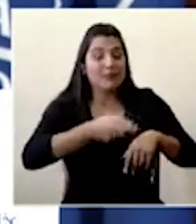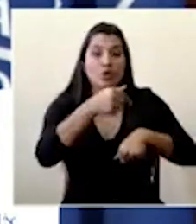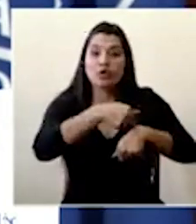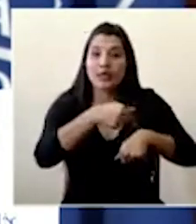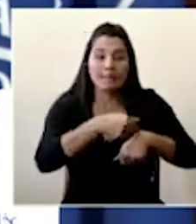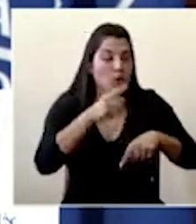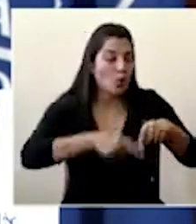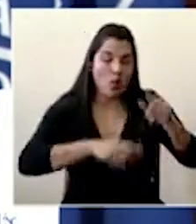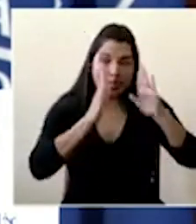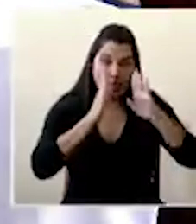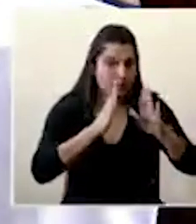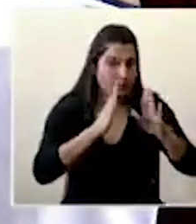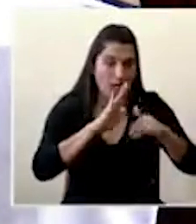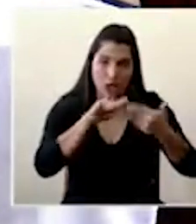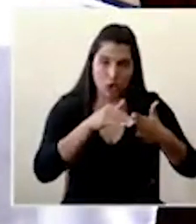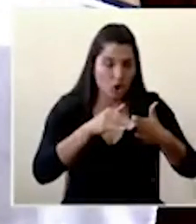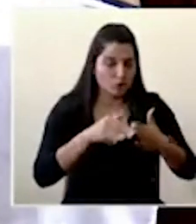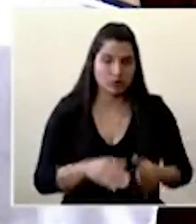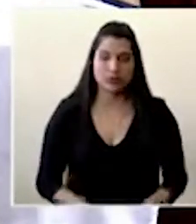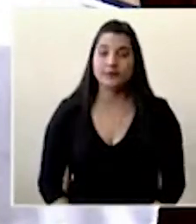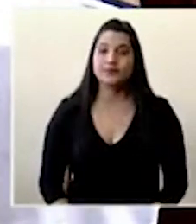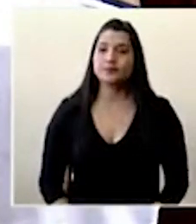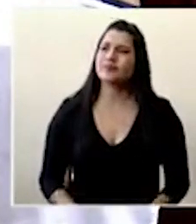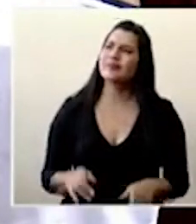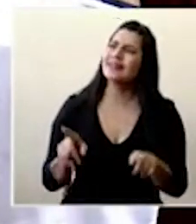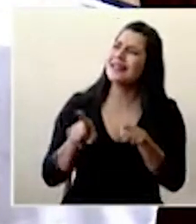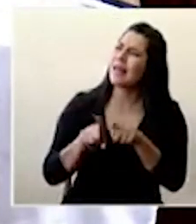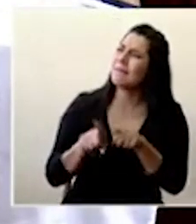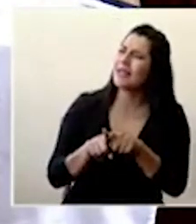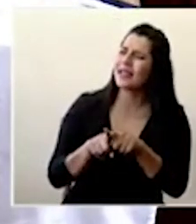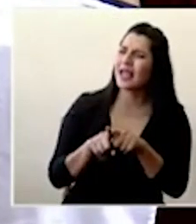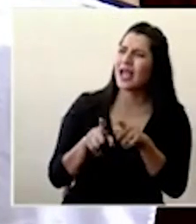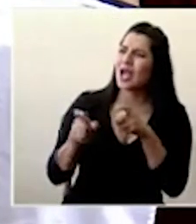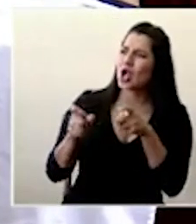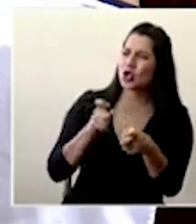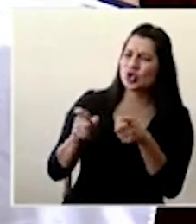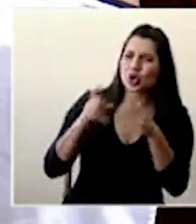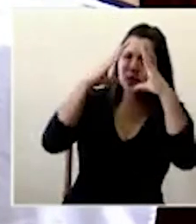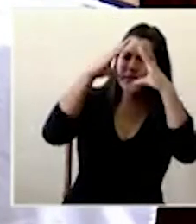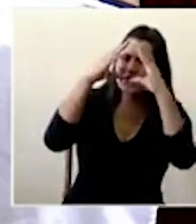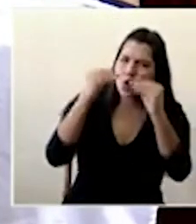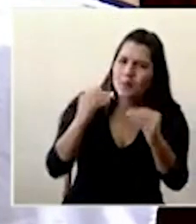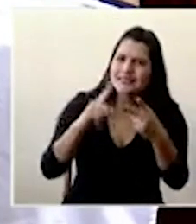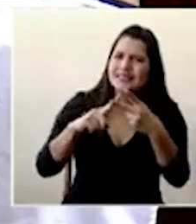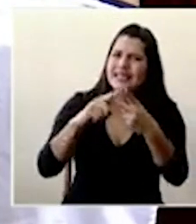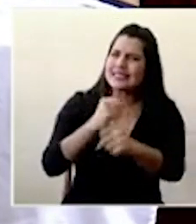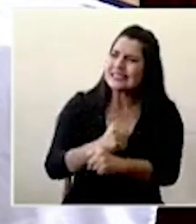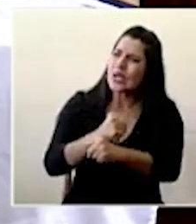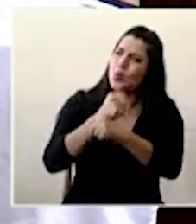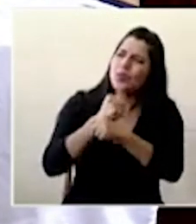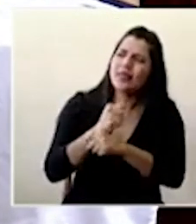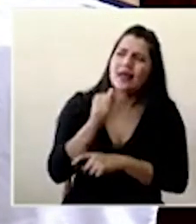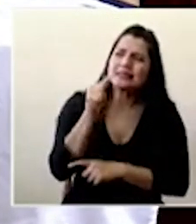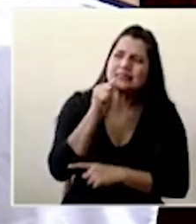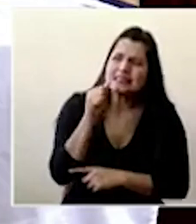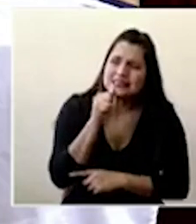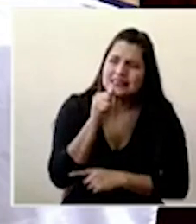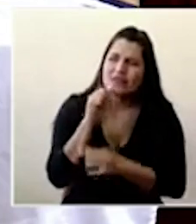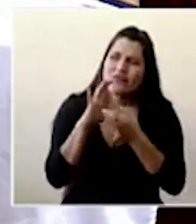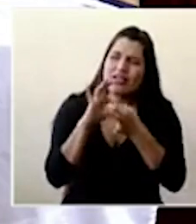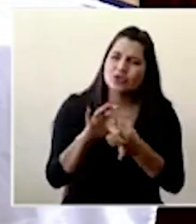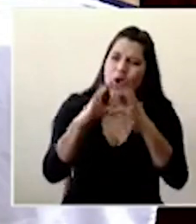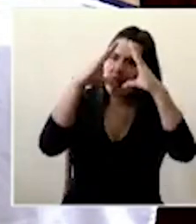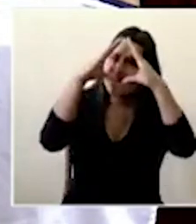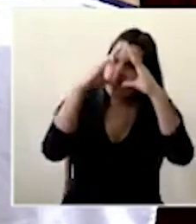no tenemos consultas sobre el manejo de la información la seguridad y la confidencialidad con que se maneja la información que se está